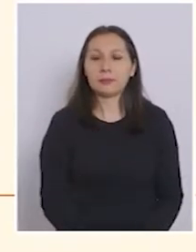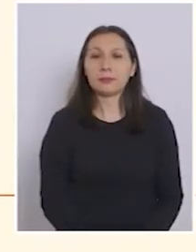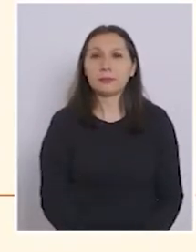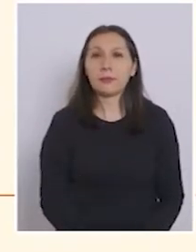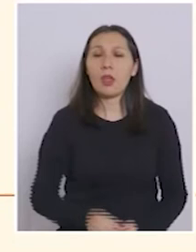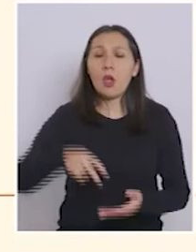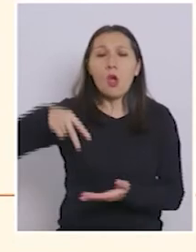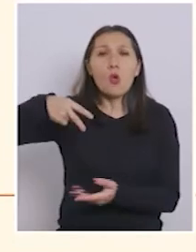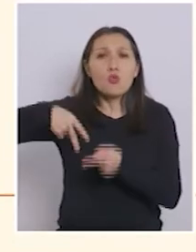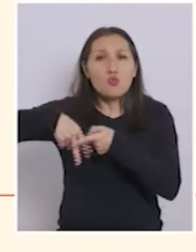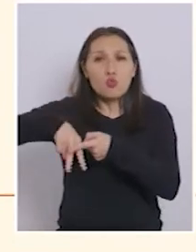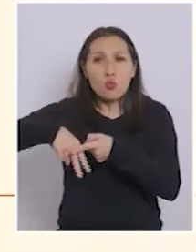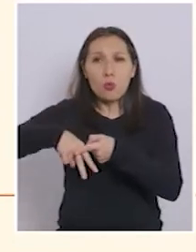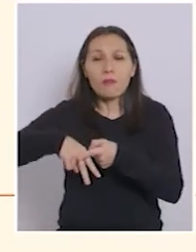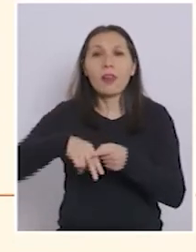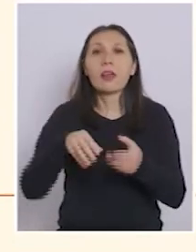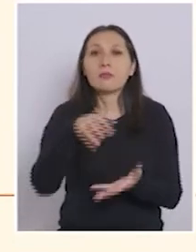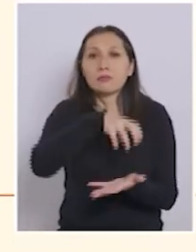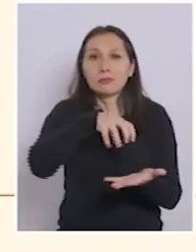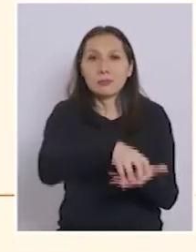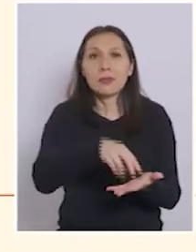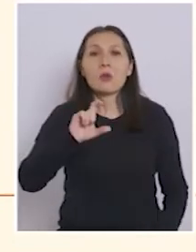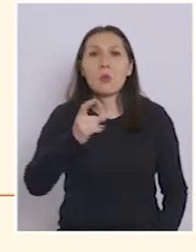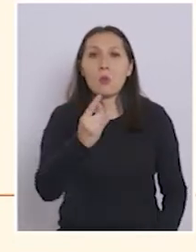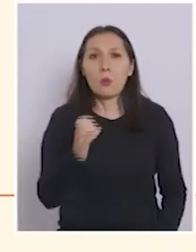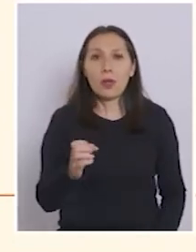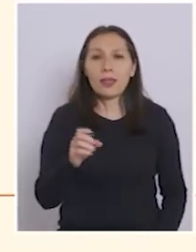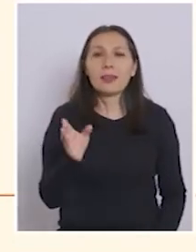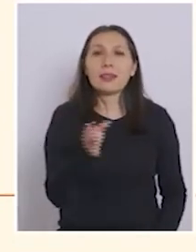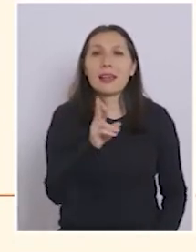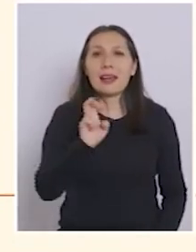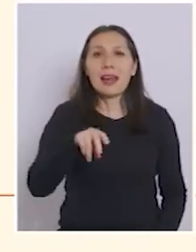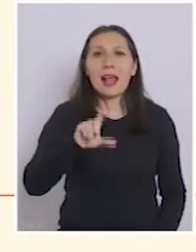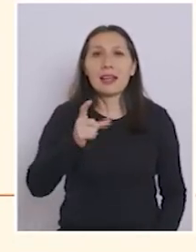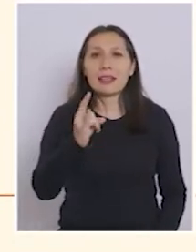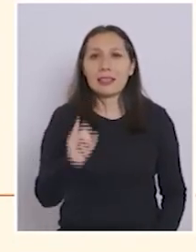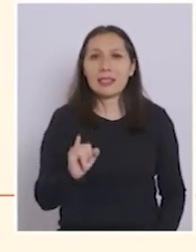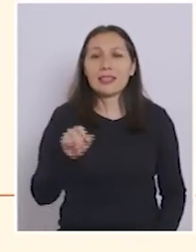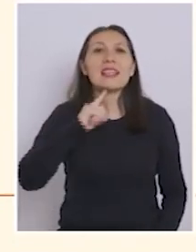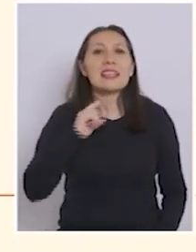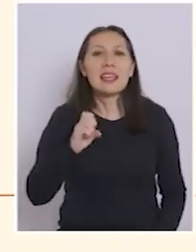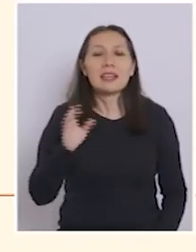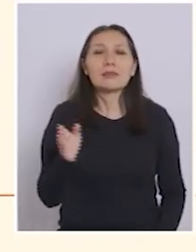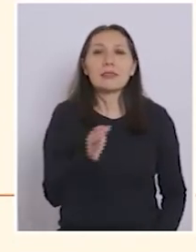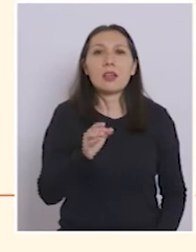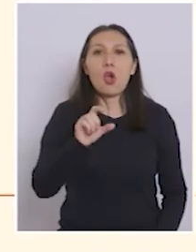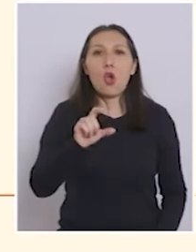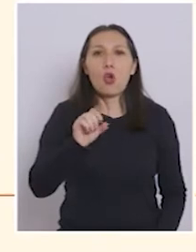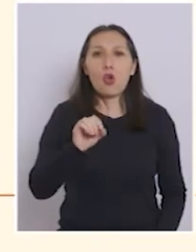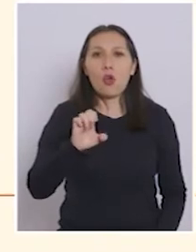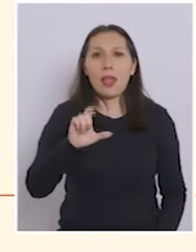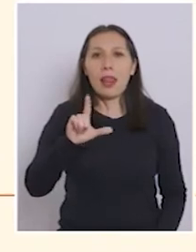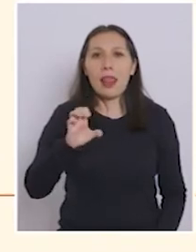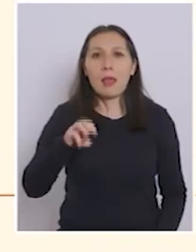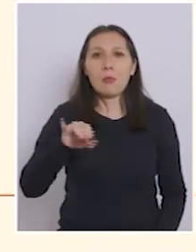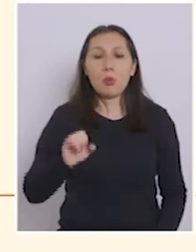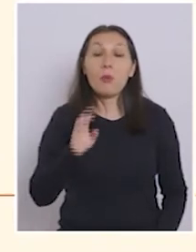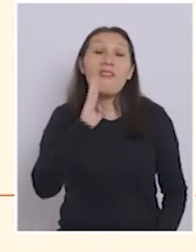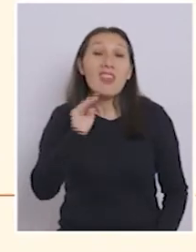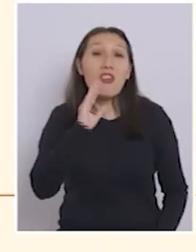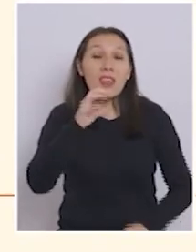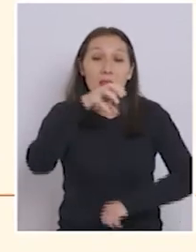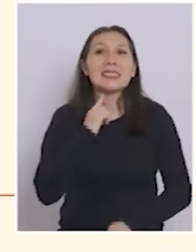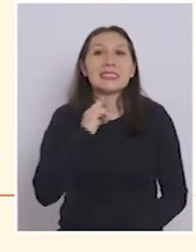Ñuble, las comunas de Ningüe, Ranki, Ñiquen y Coelemu. En la región del Bío Bío, la